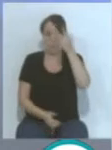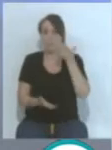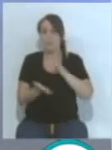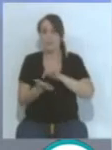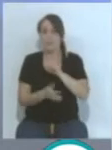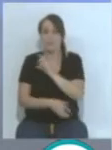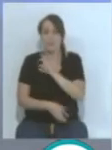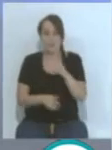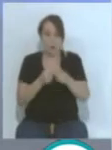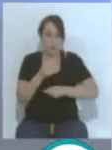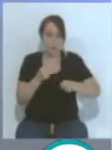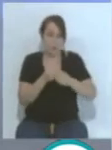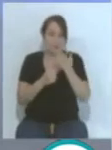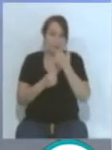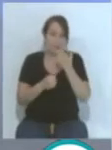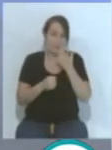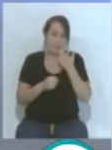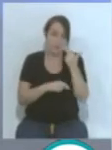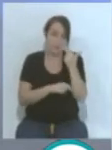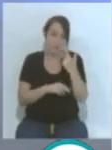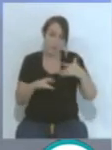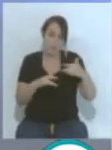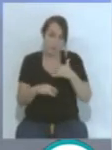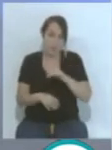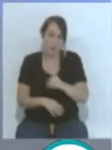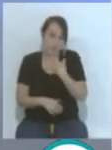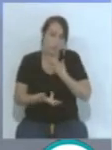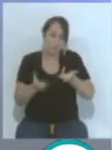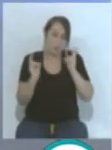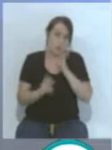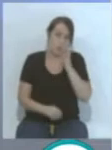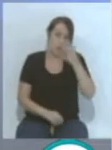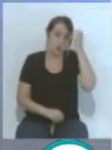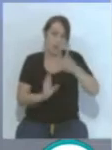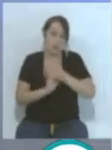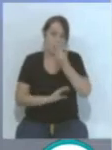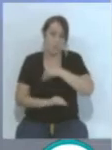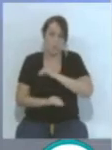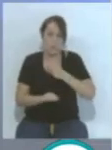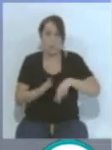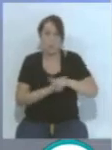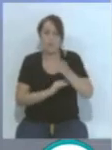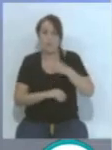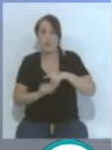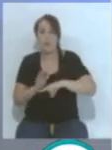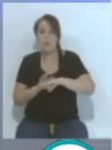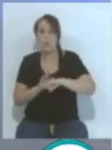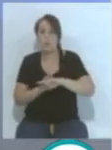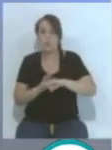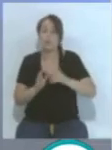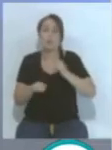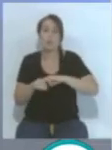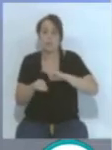si hay partido los viernes que está autorizado por la Real Federación Española de Fútbol. Y los lunes empezaría la jornada el día 11,